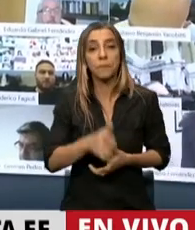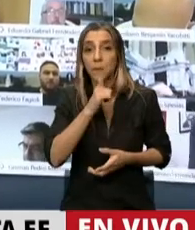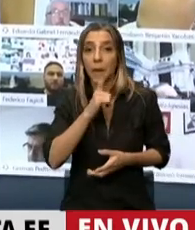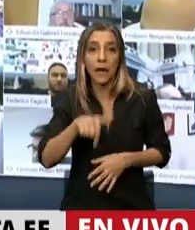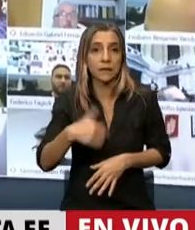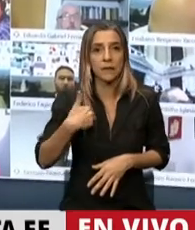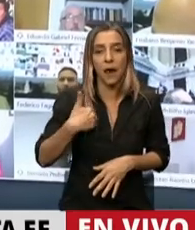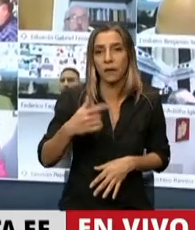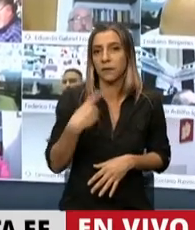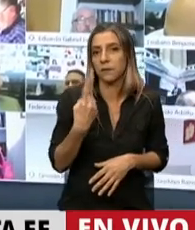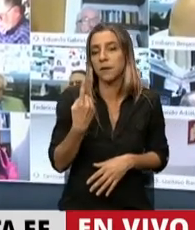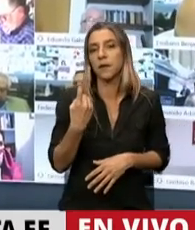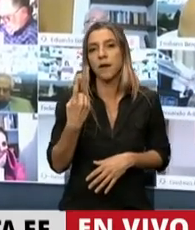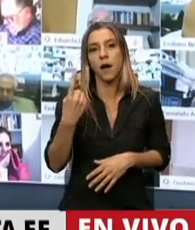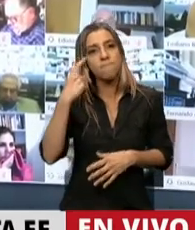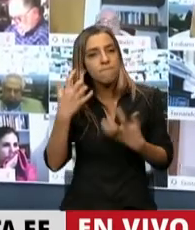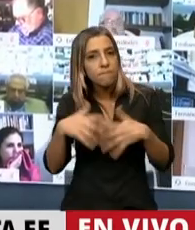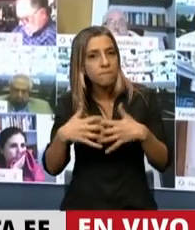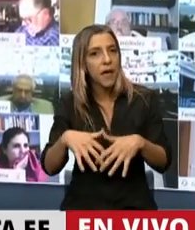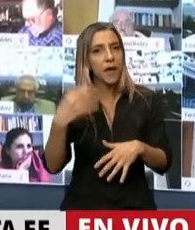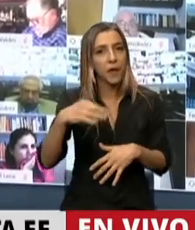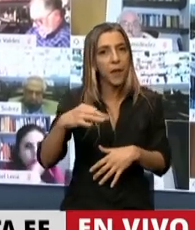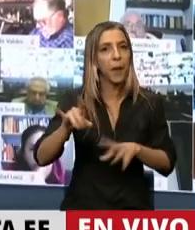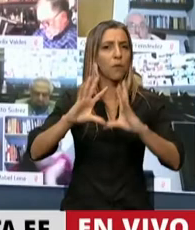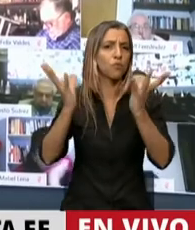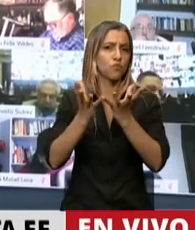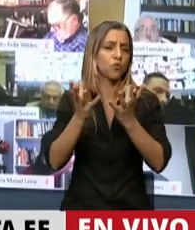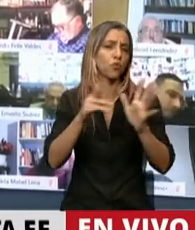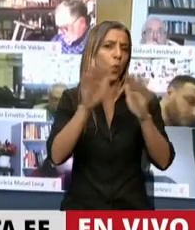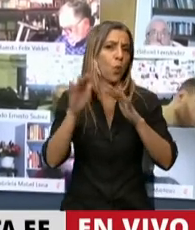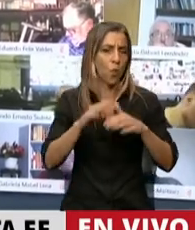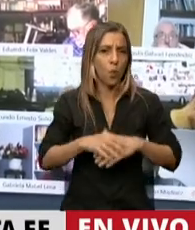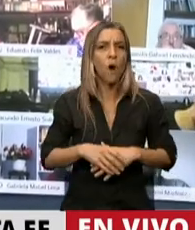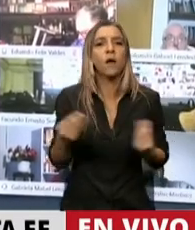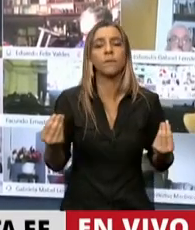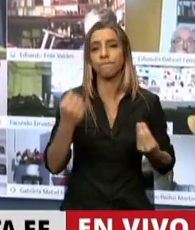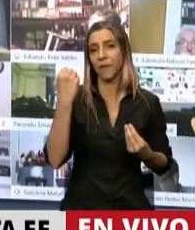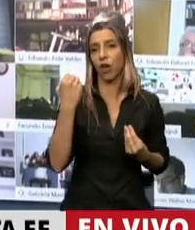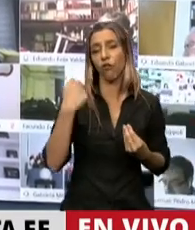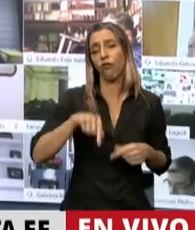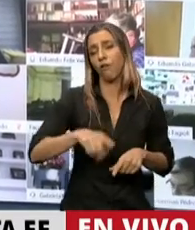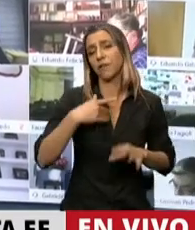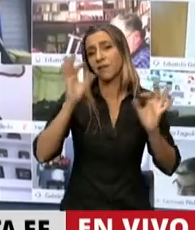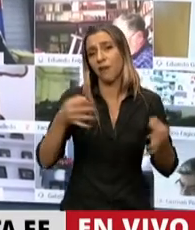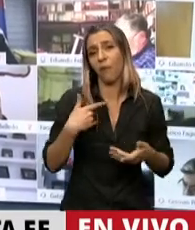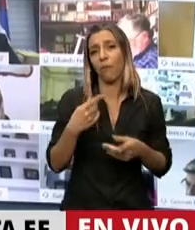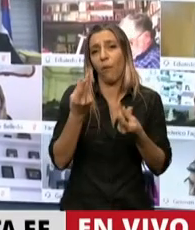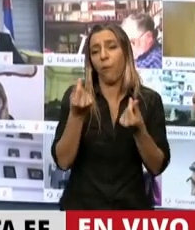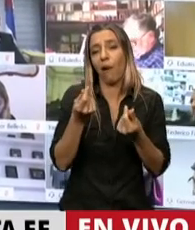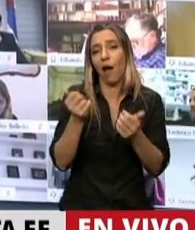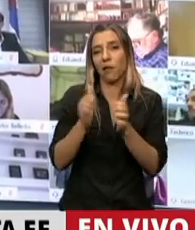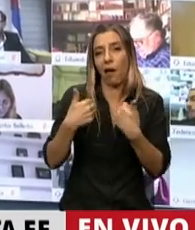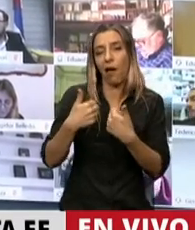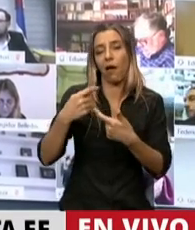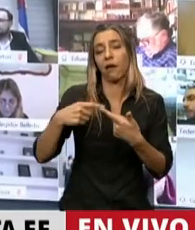mundo es una economía financiera, es una economía que lava dinero, es una economía que explota a sus